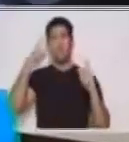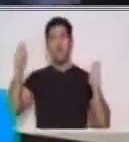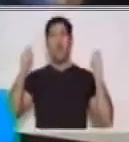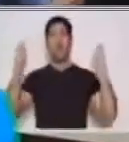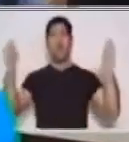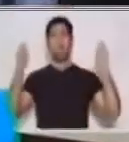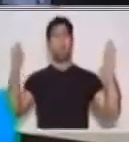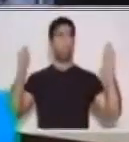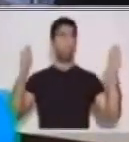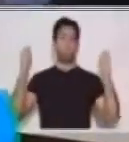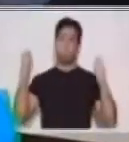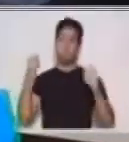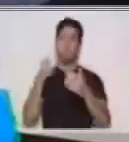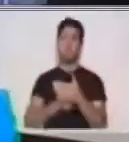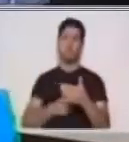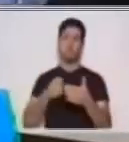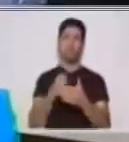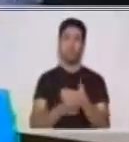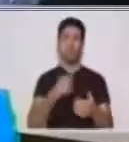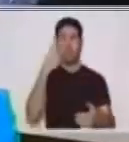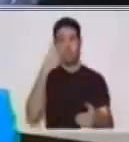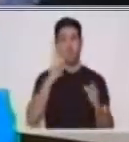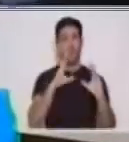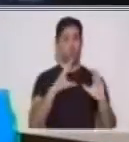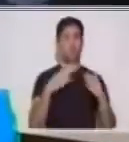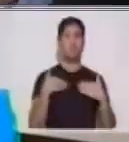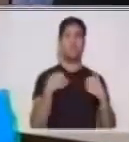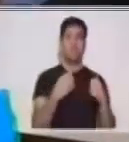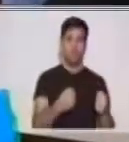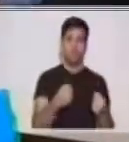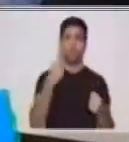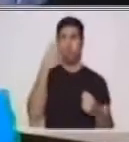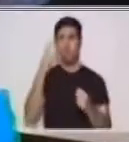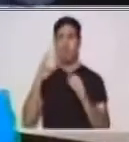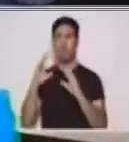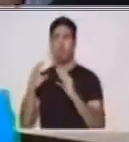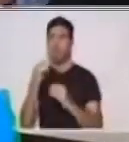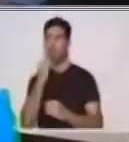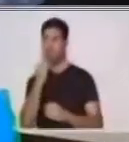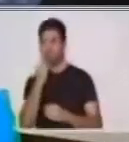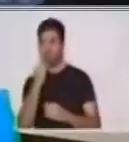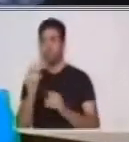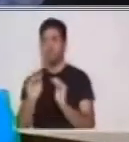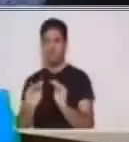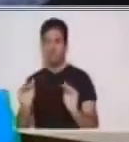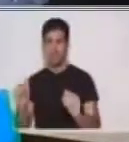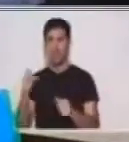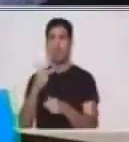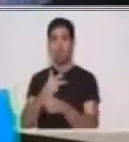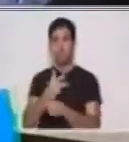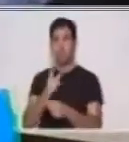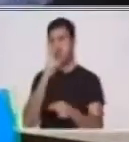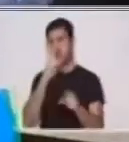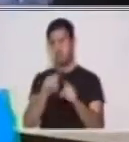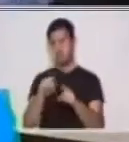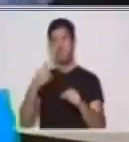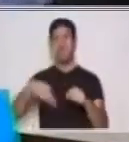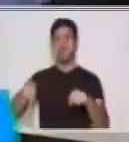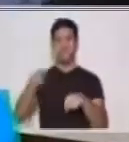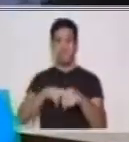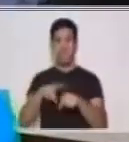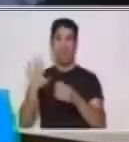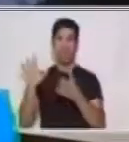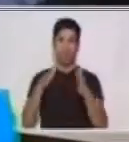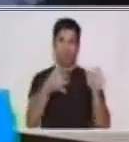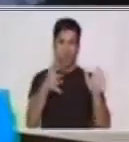al cuidado del medio ambiente, al cuidado de la salud, a proteger a los ancianos y a la niñez guatemalteca, también solicitando